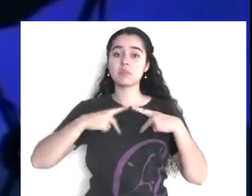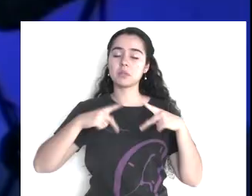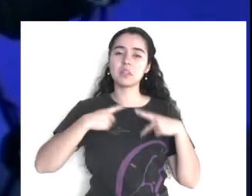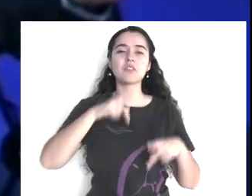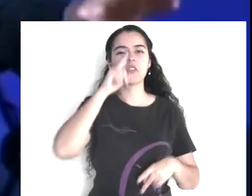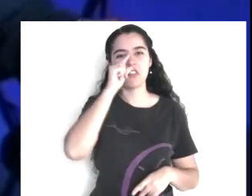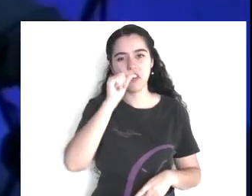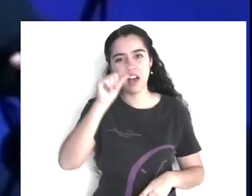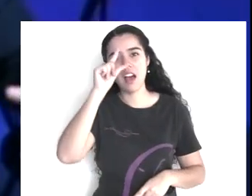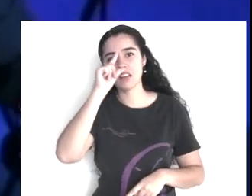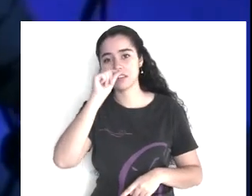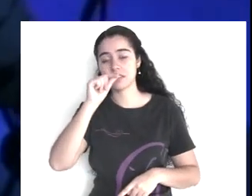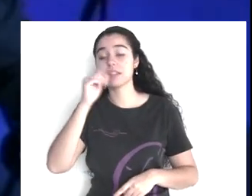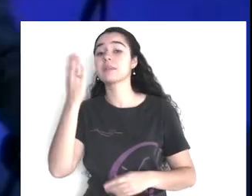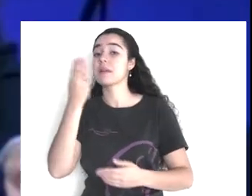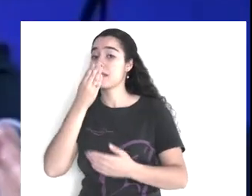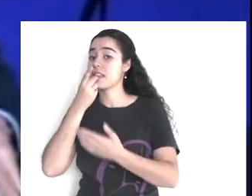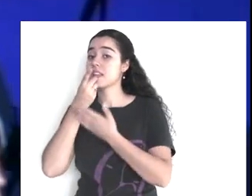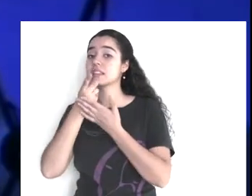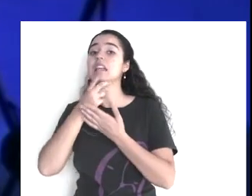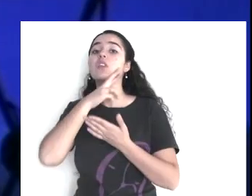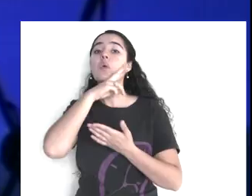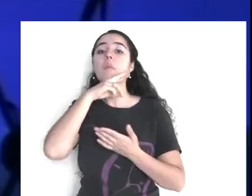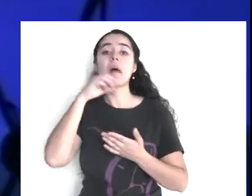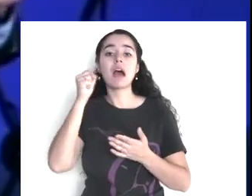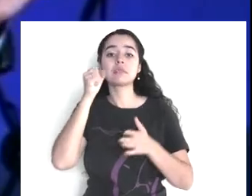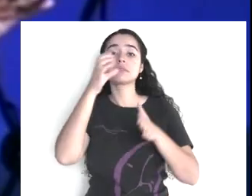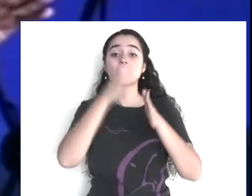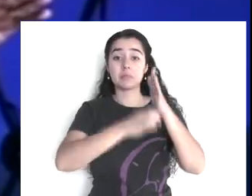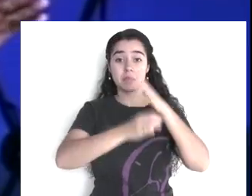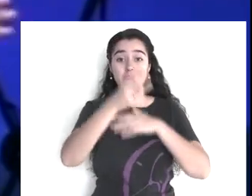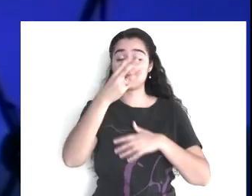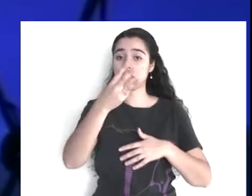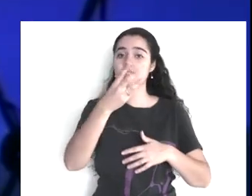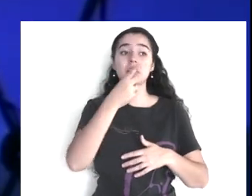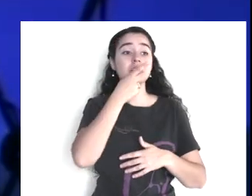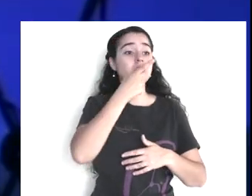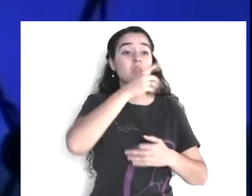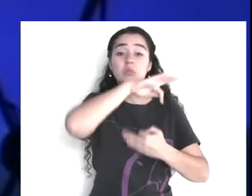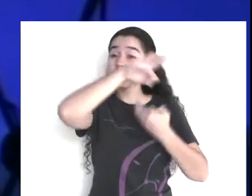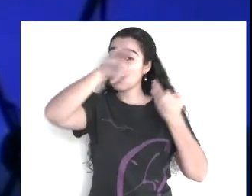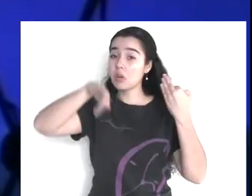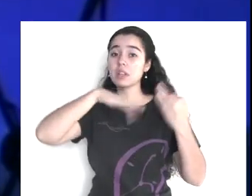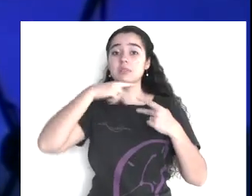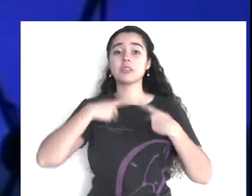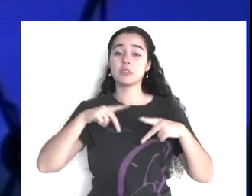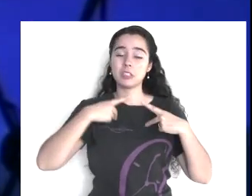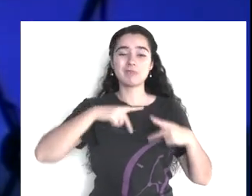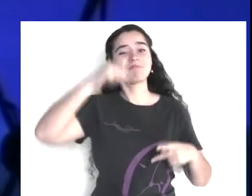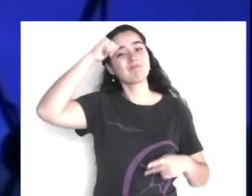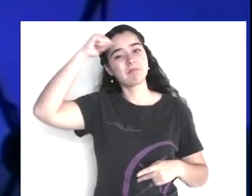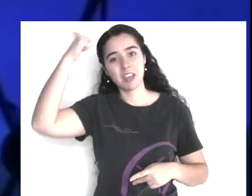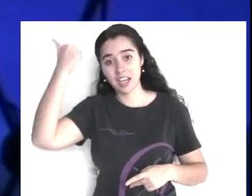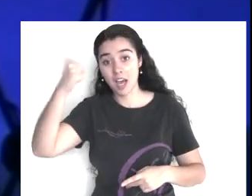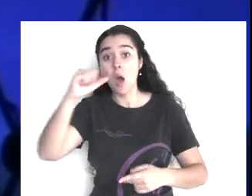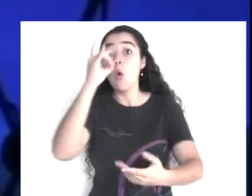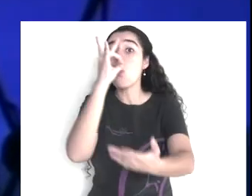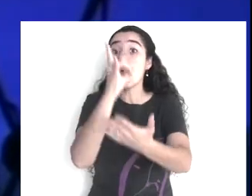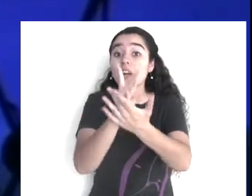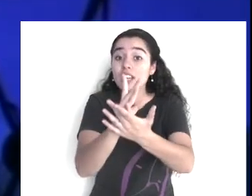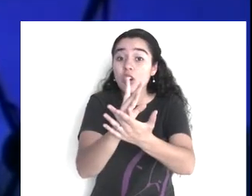justo, en la tierra, que haga el bien, y nunca peque, el único, ¿quién es? Jesús, ok,